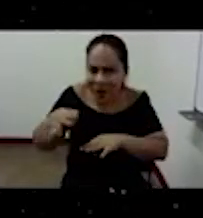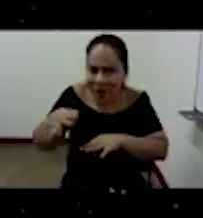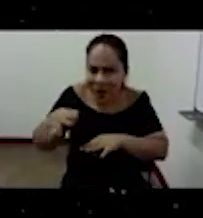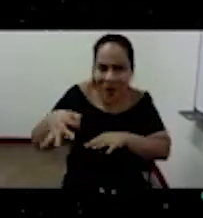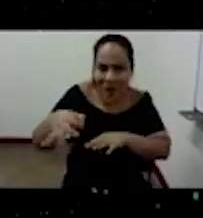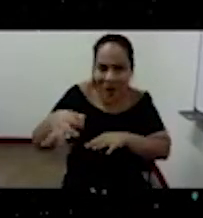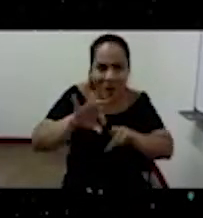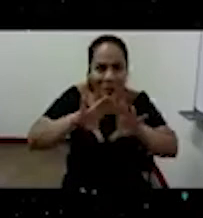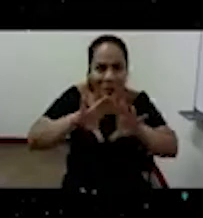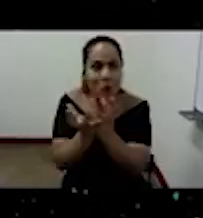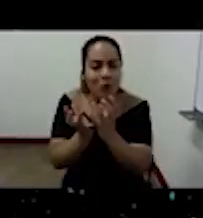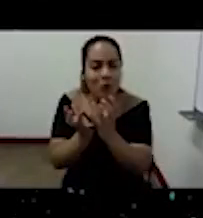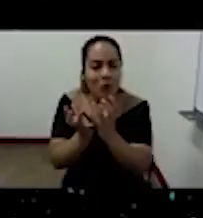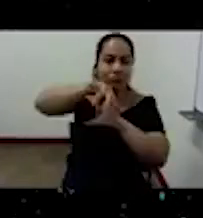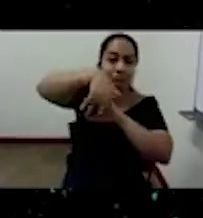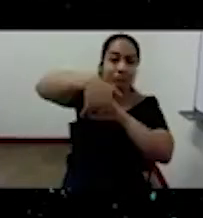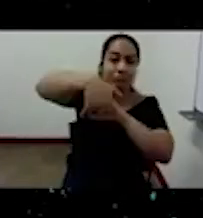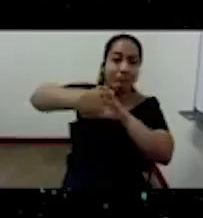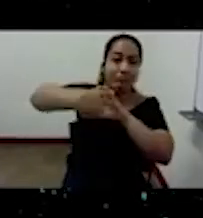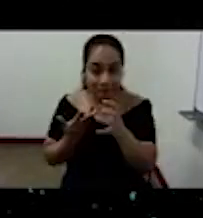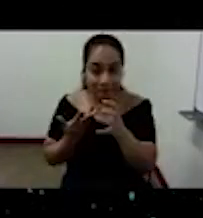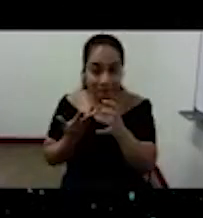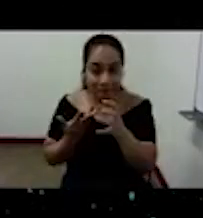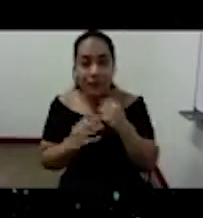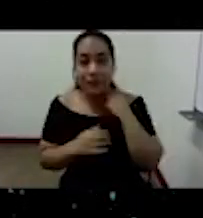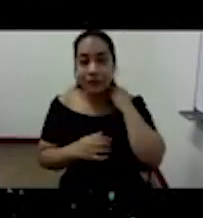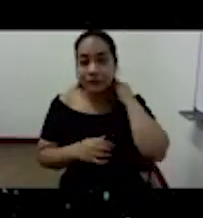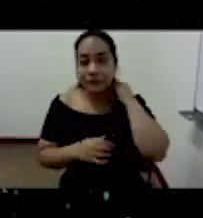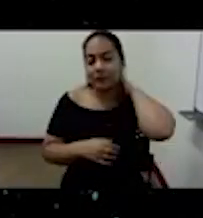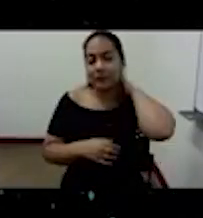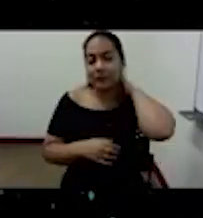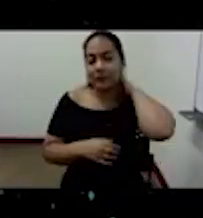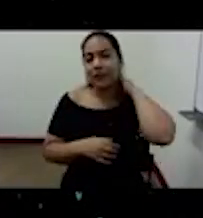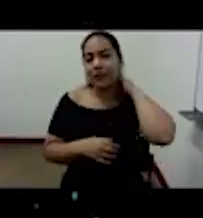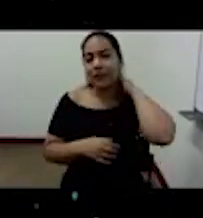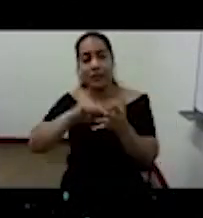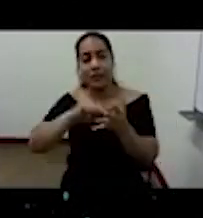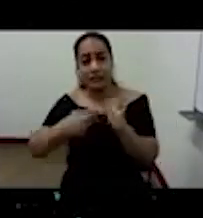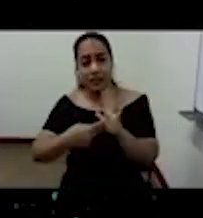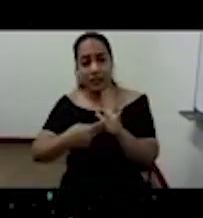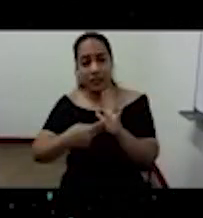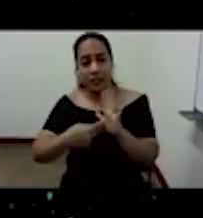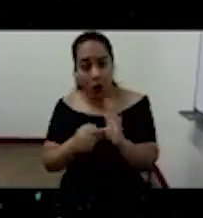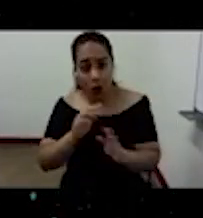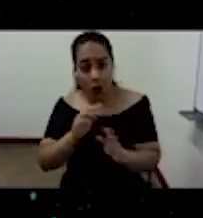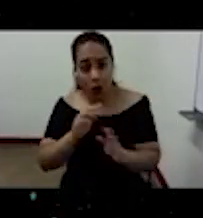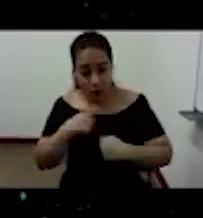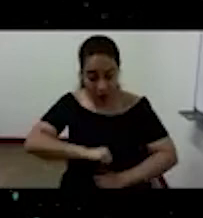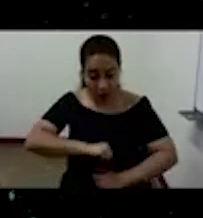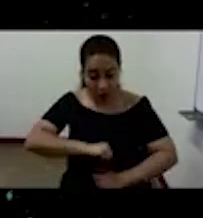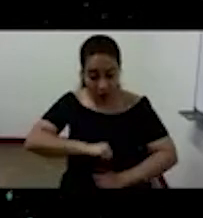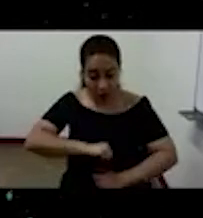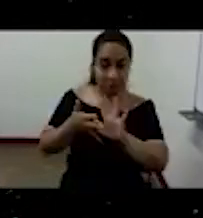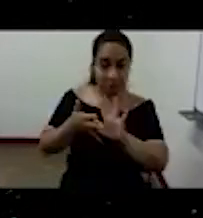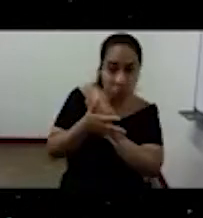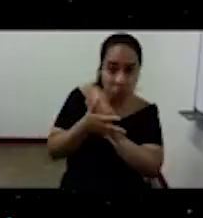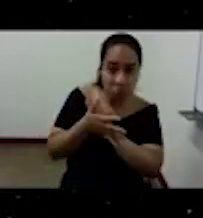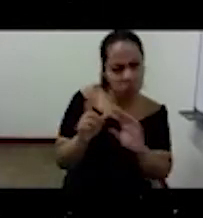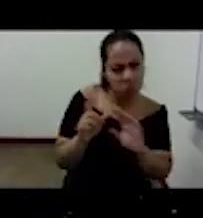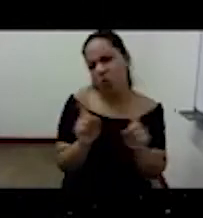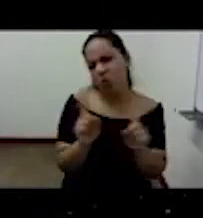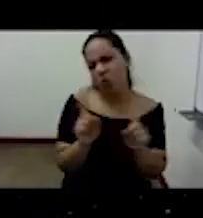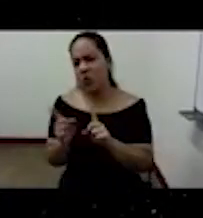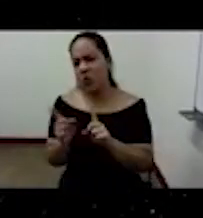mundo. No es tan nuevo lo que yo estoy diciendo lo creo que